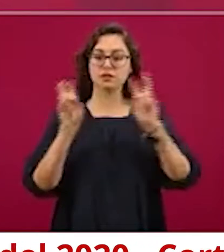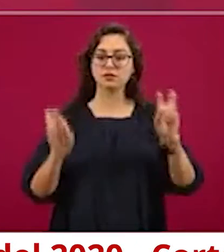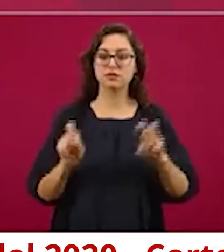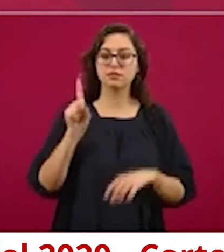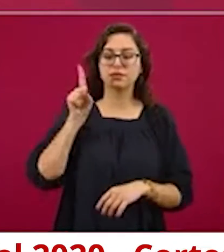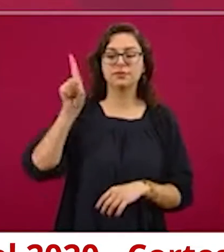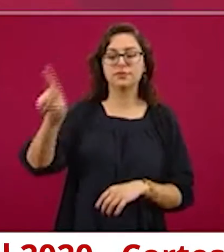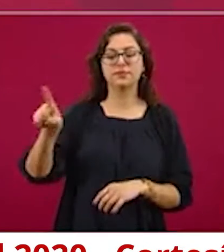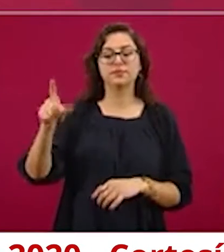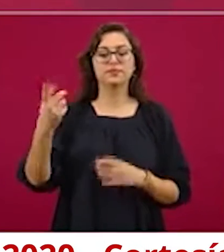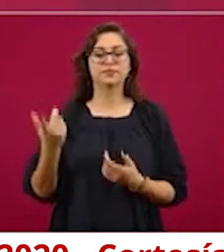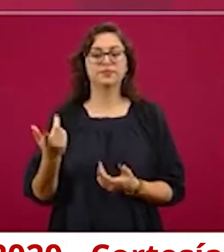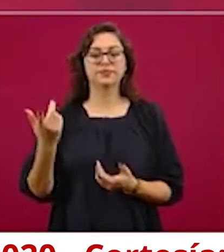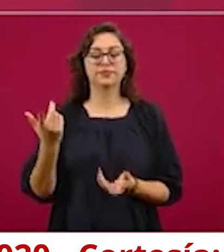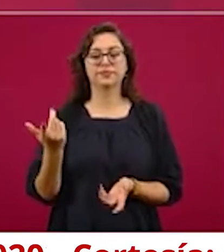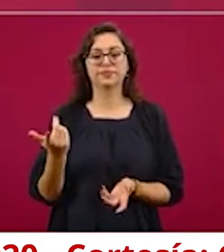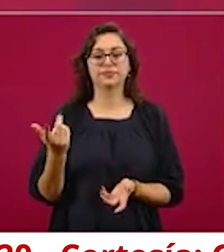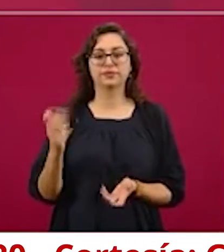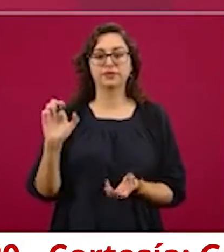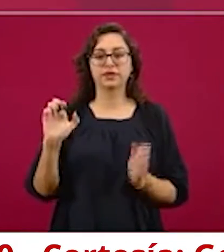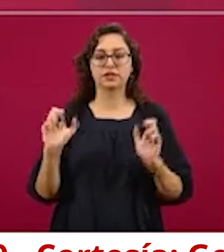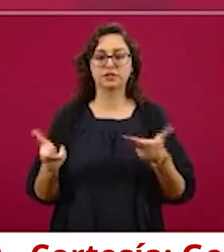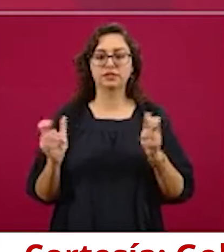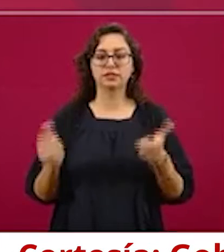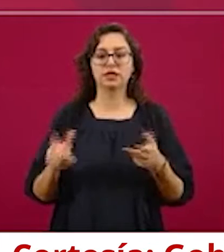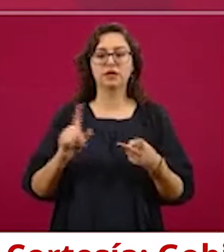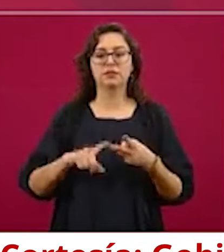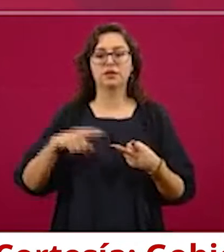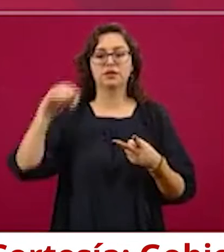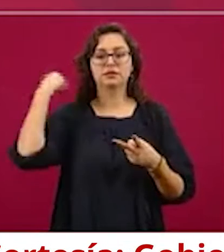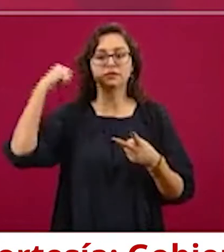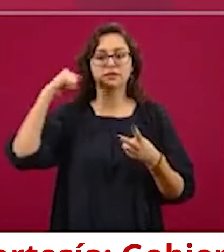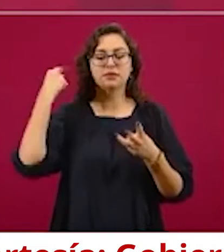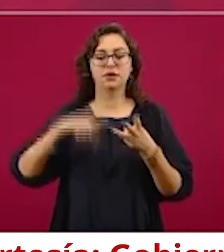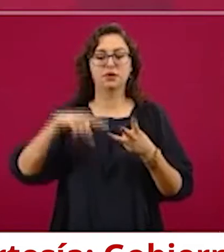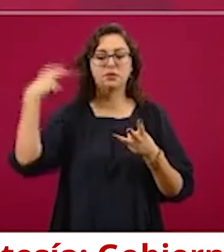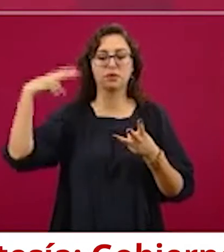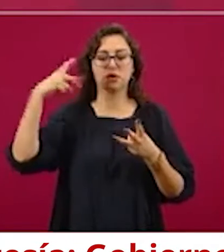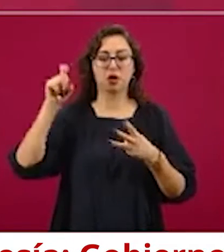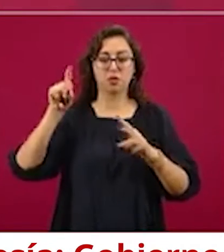en Chiapas, en Tabasco, en Veracruz.